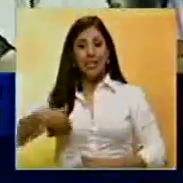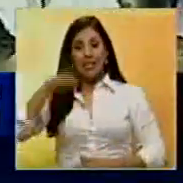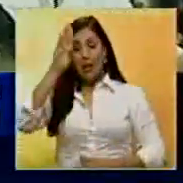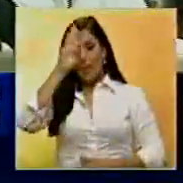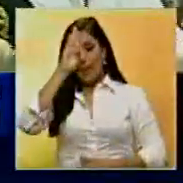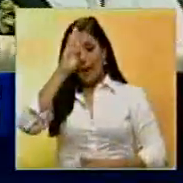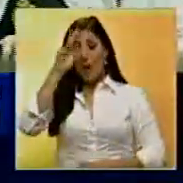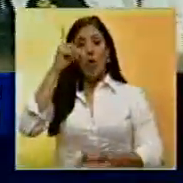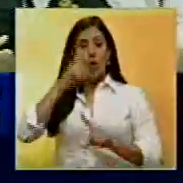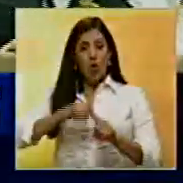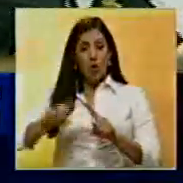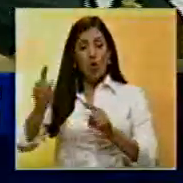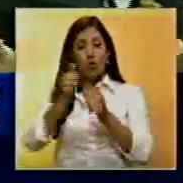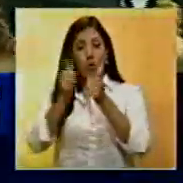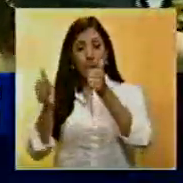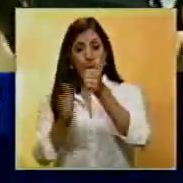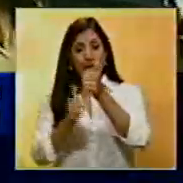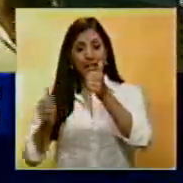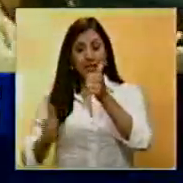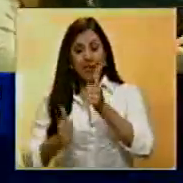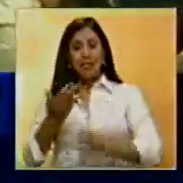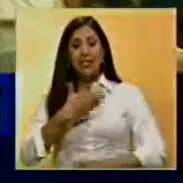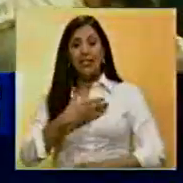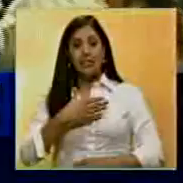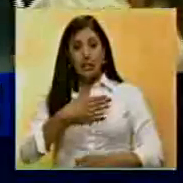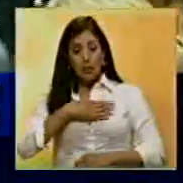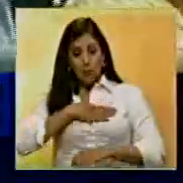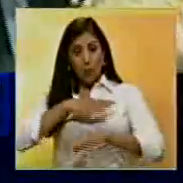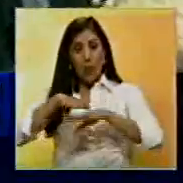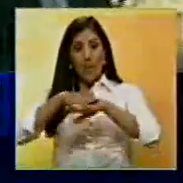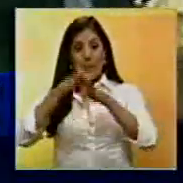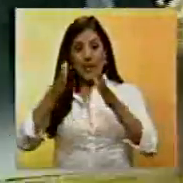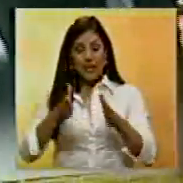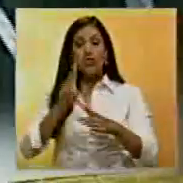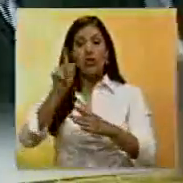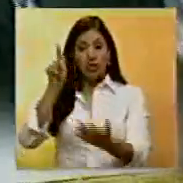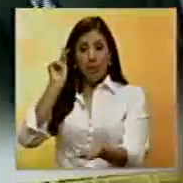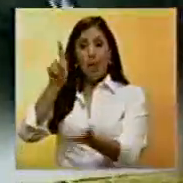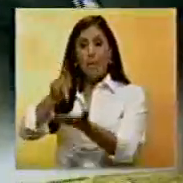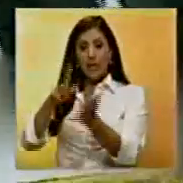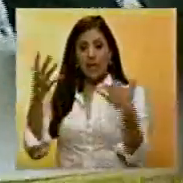Bancoes, y vice ministro de Comercio Exterior, Pablo Pinto, también participan en esta reunión.